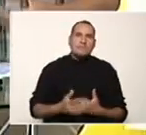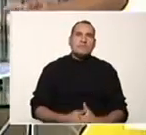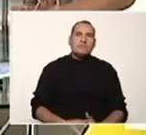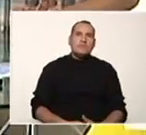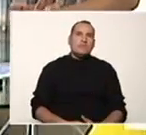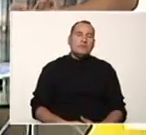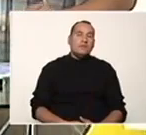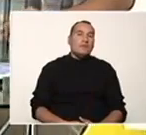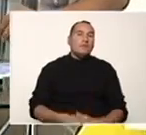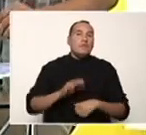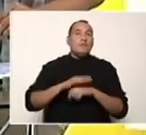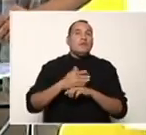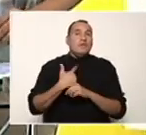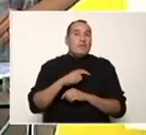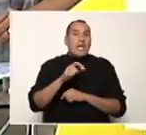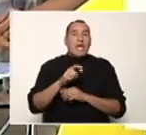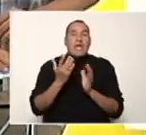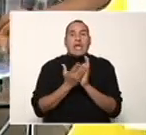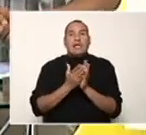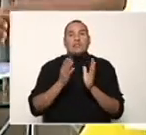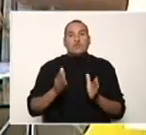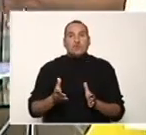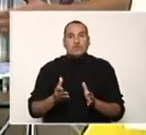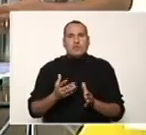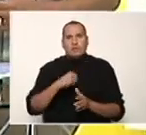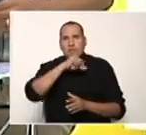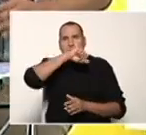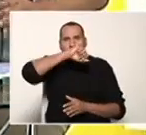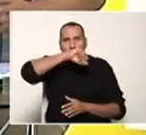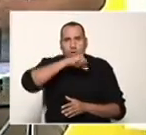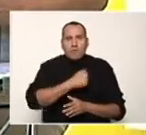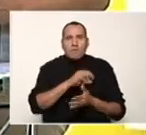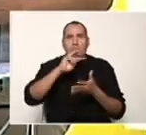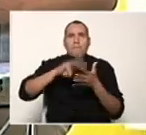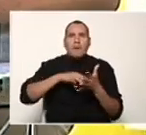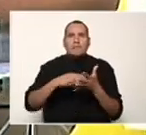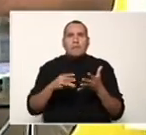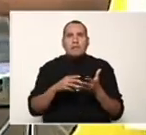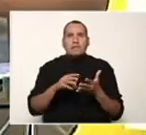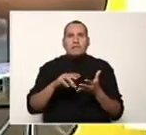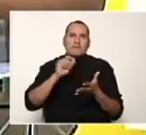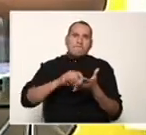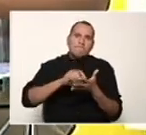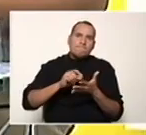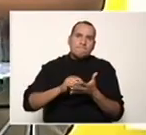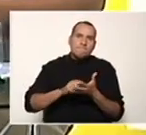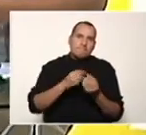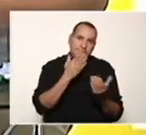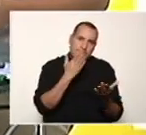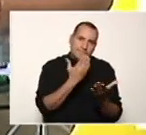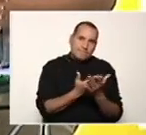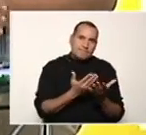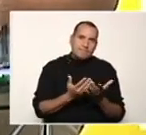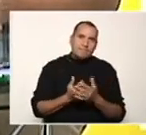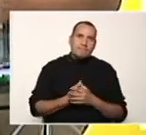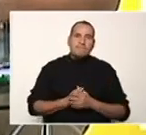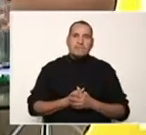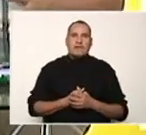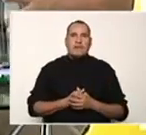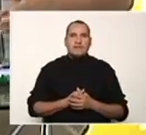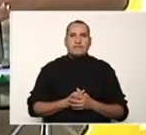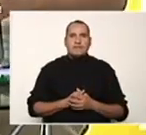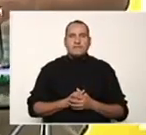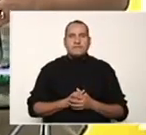me imagino, es apasionado por las matemáticas, una vez que lo resuelva, lo pasa y va hacia el otro ejercicio. Muchísimas gracias, Clay de Europeza.